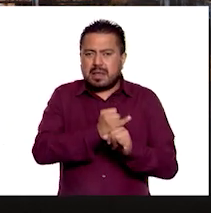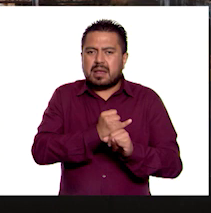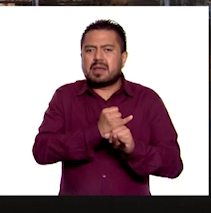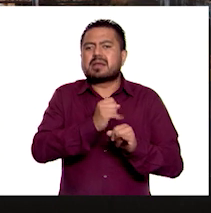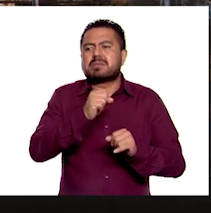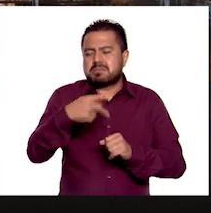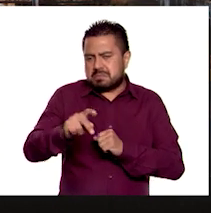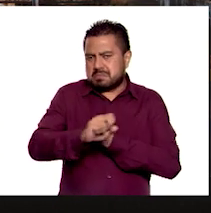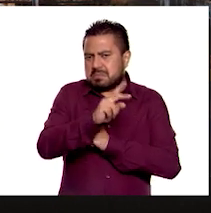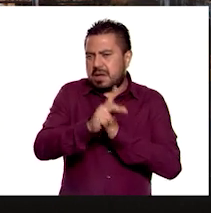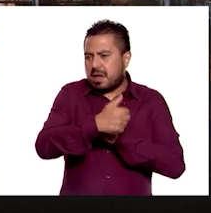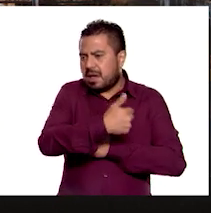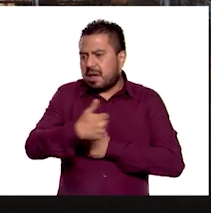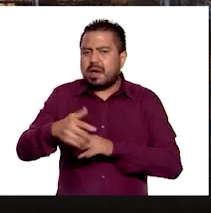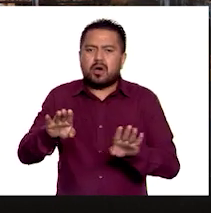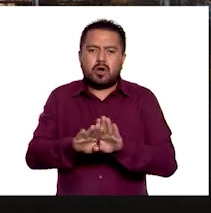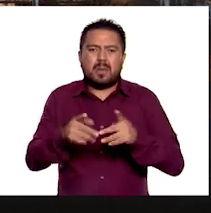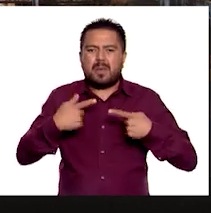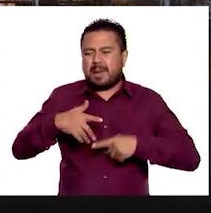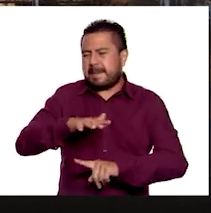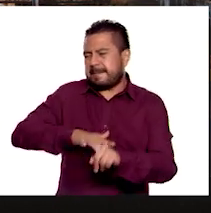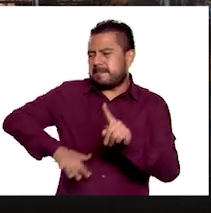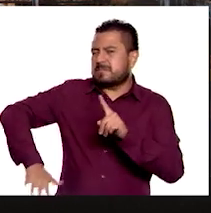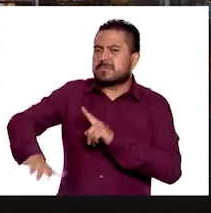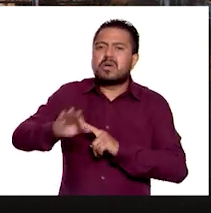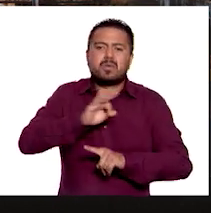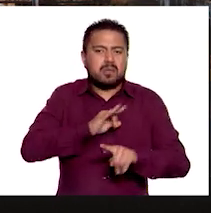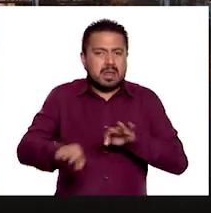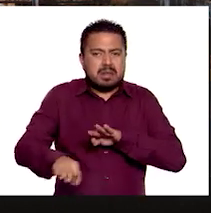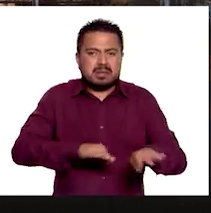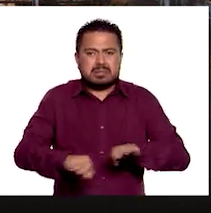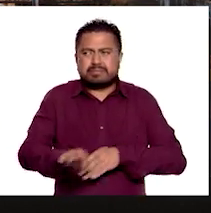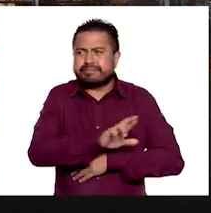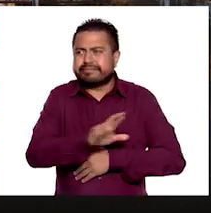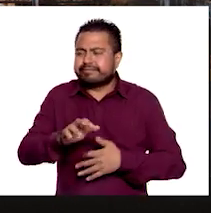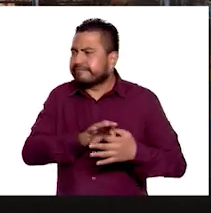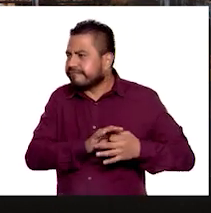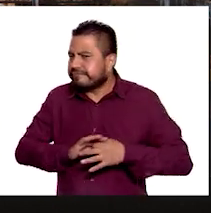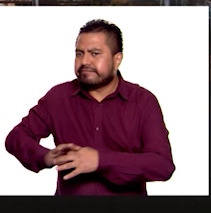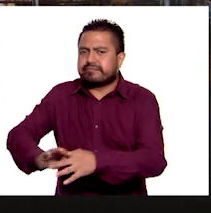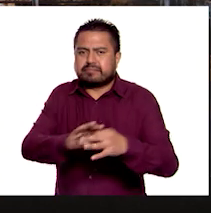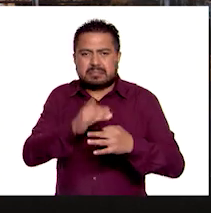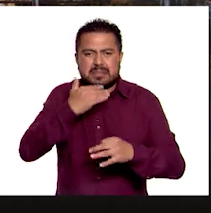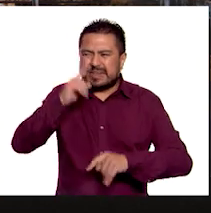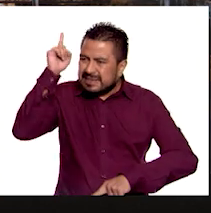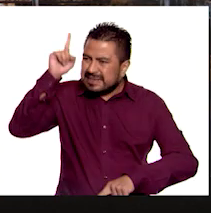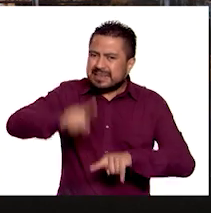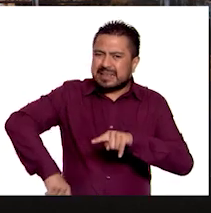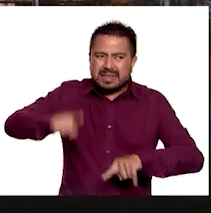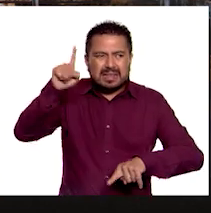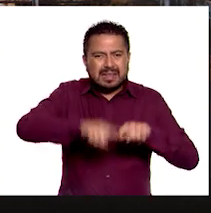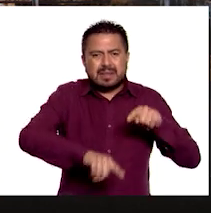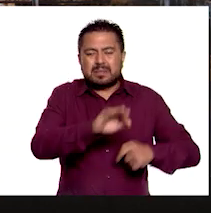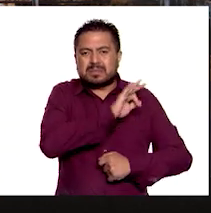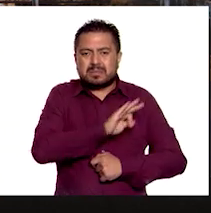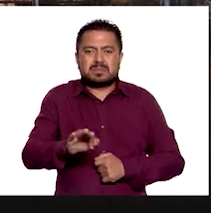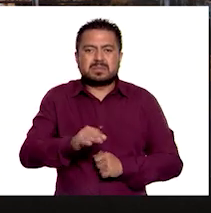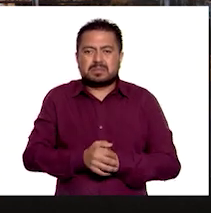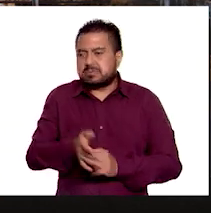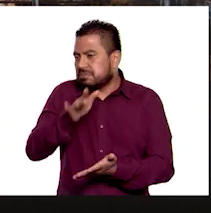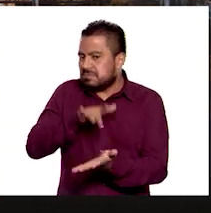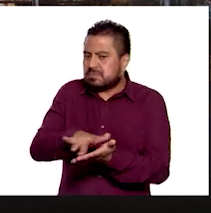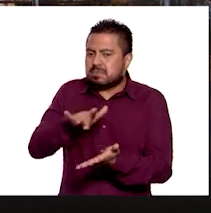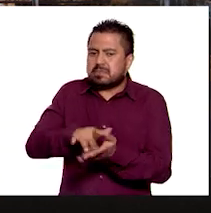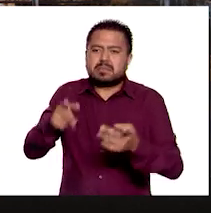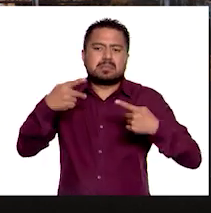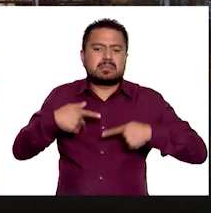nacionales, así como la sociedad civil, puedan trabajar de manera conjunta para eliminarlas, contribuyendo a